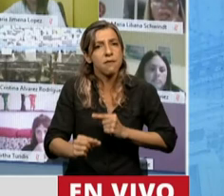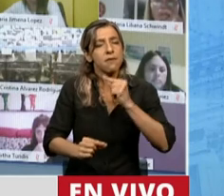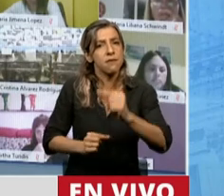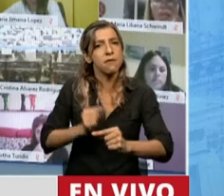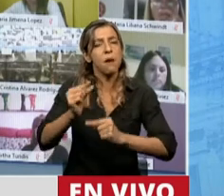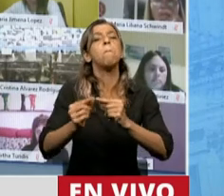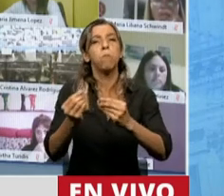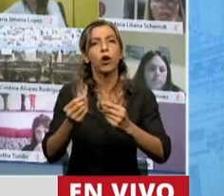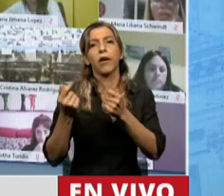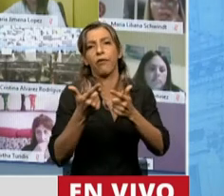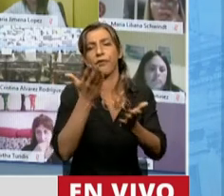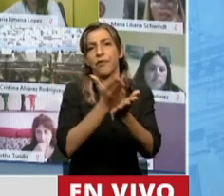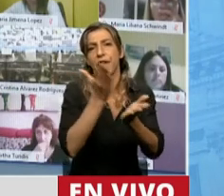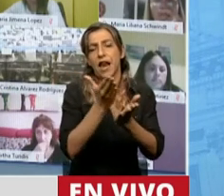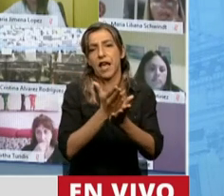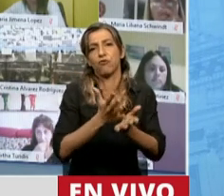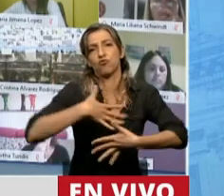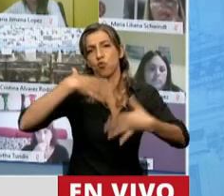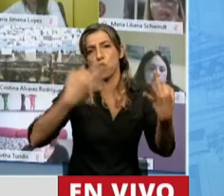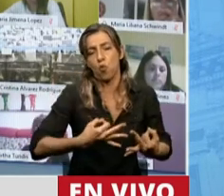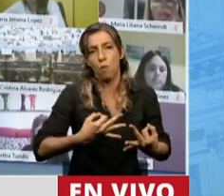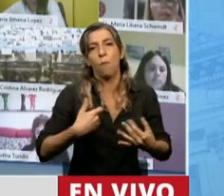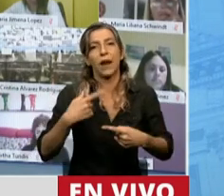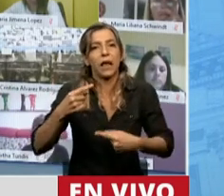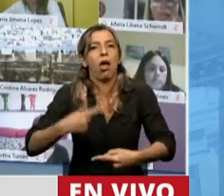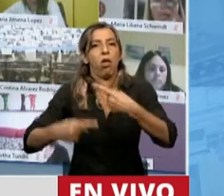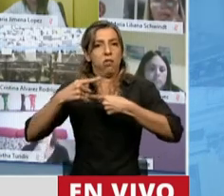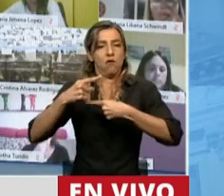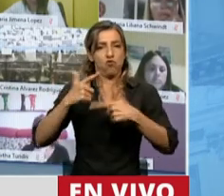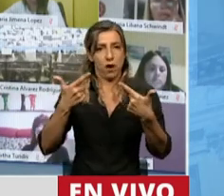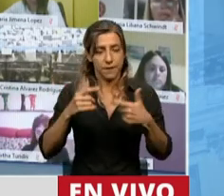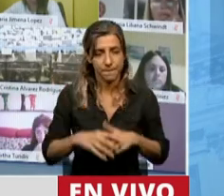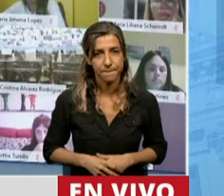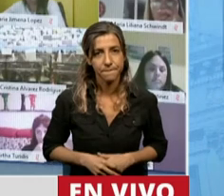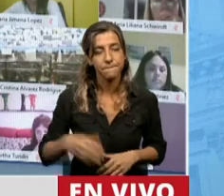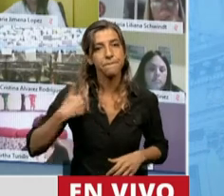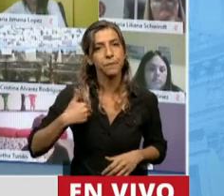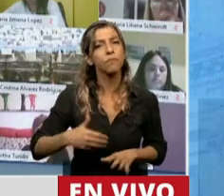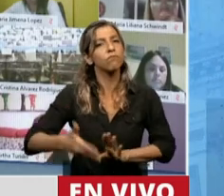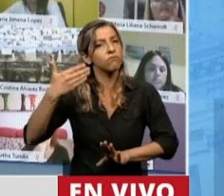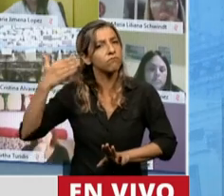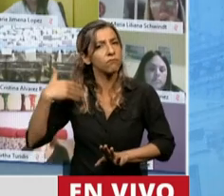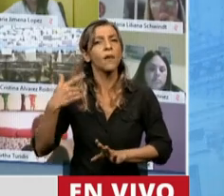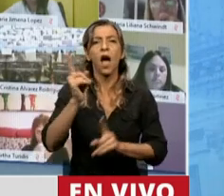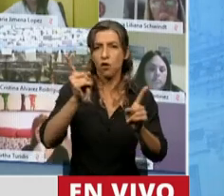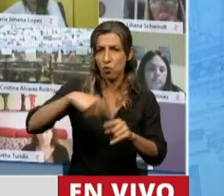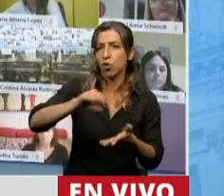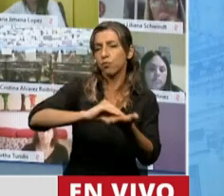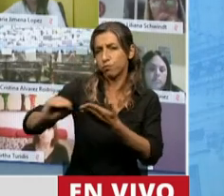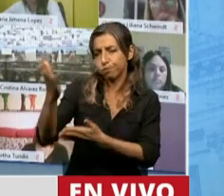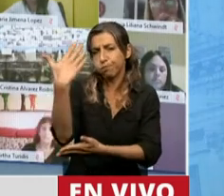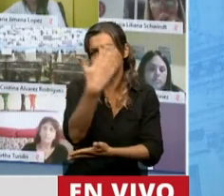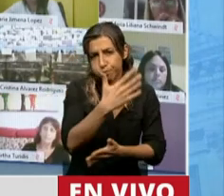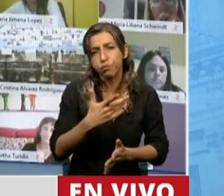protección de derechos sin la posibilidad de volver atrás. Nuestro país aportó mucho, lo dijeron distintas diputadas recién,